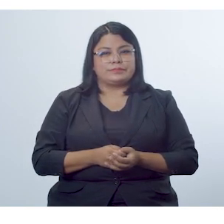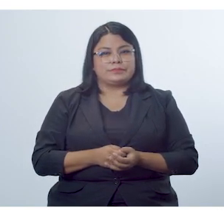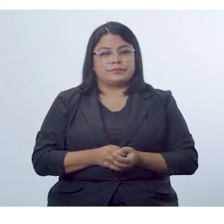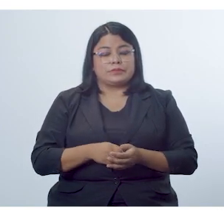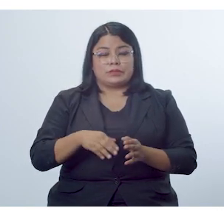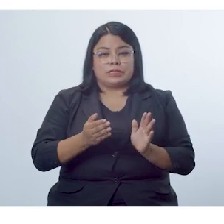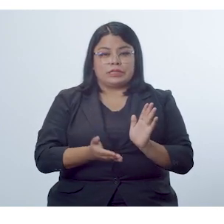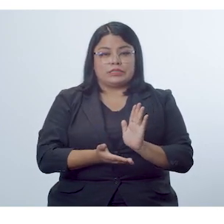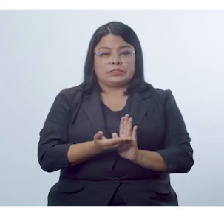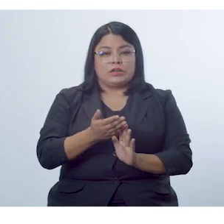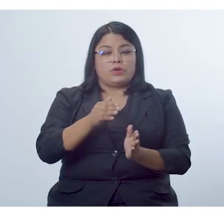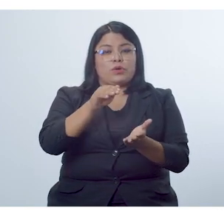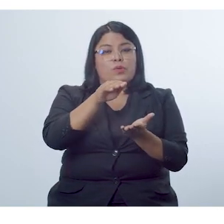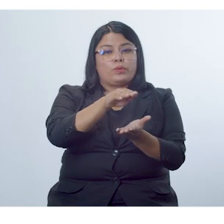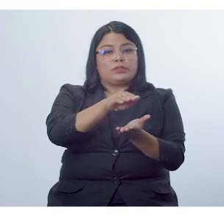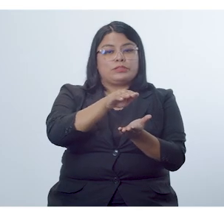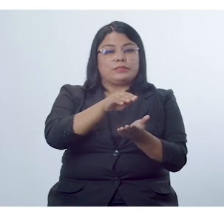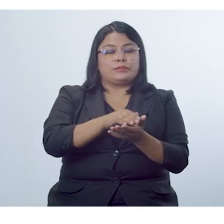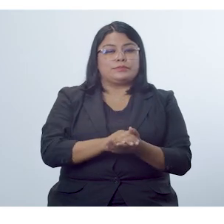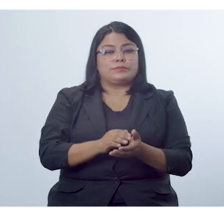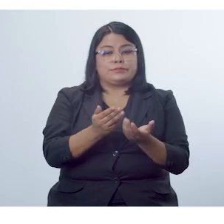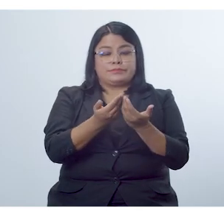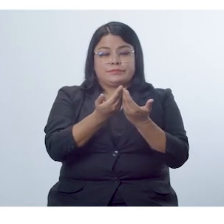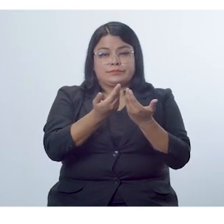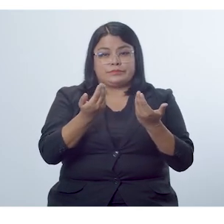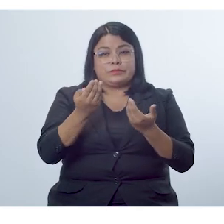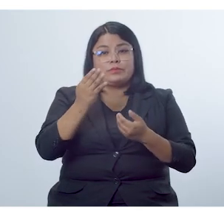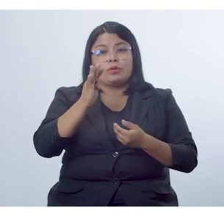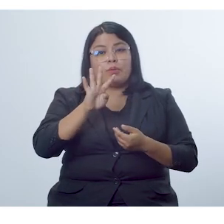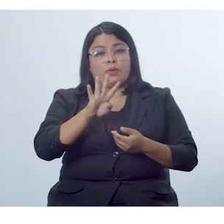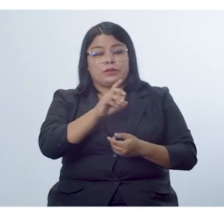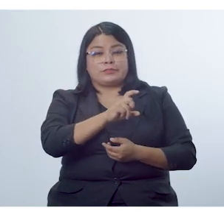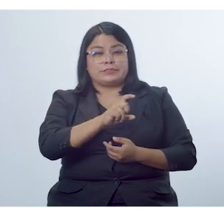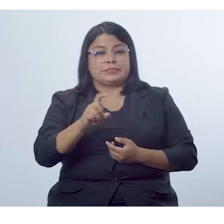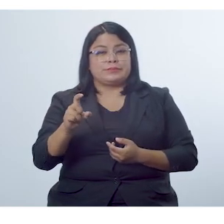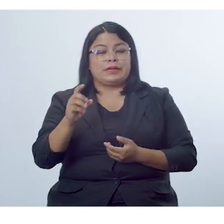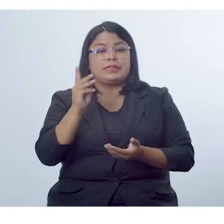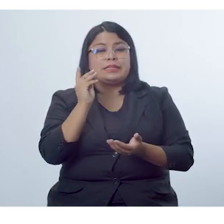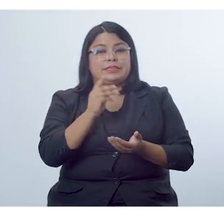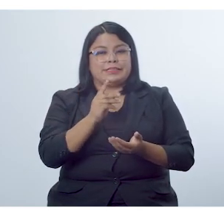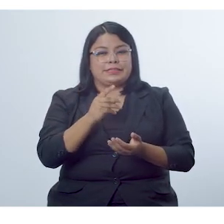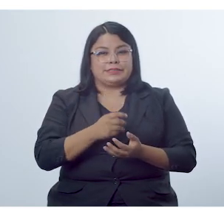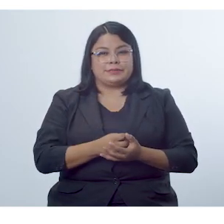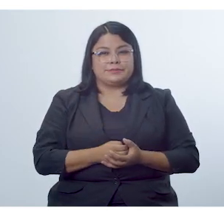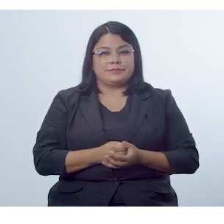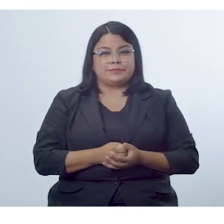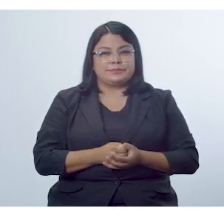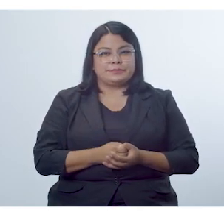Desarrollo de la unidad. Dividida en cuatro semanas didácticas.